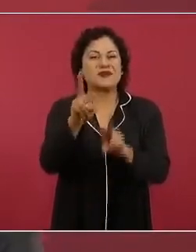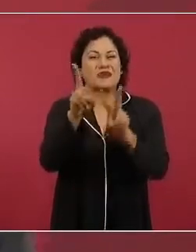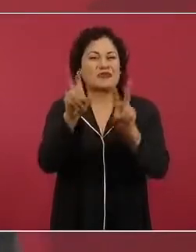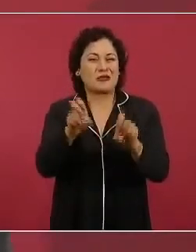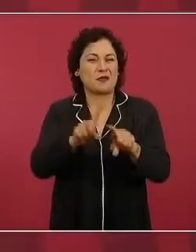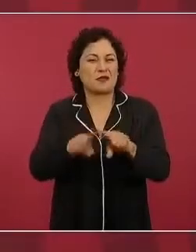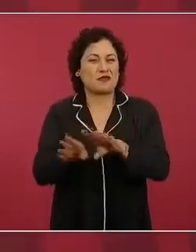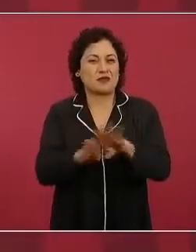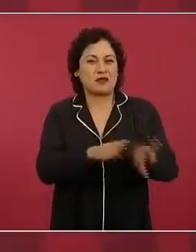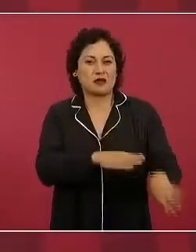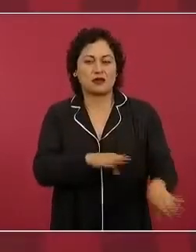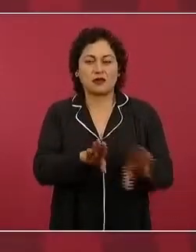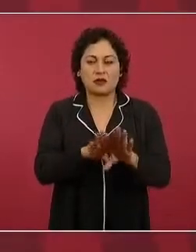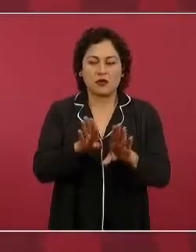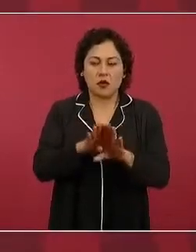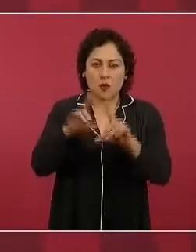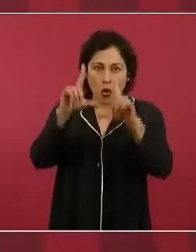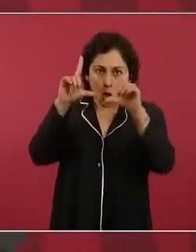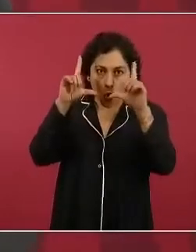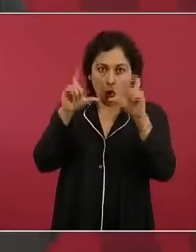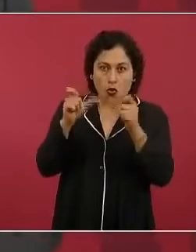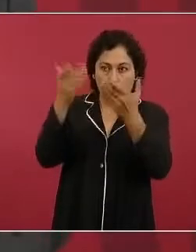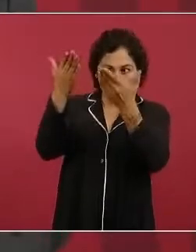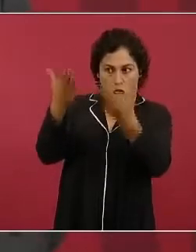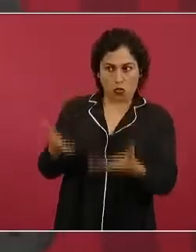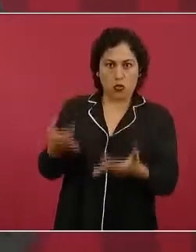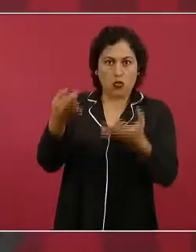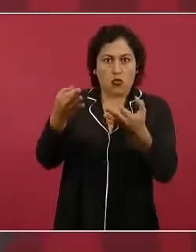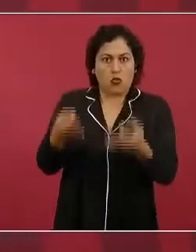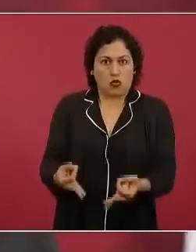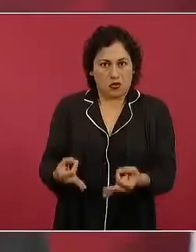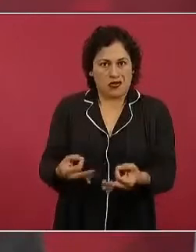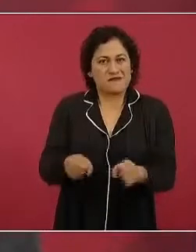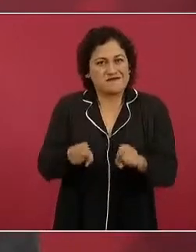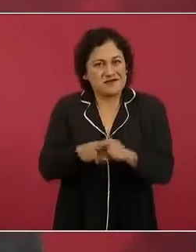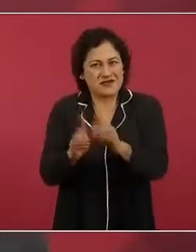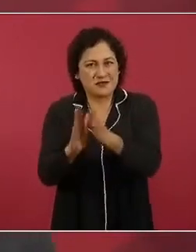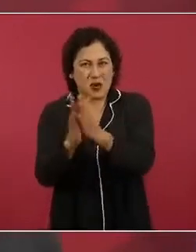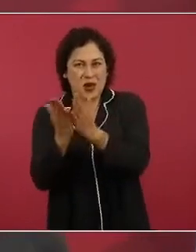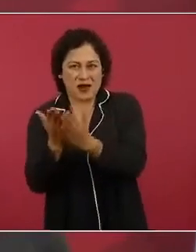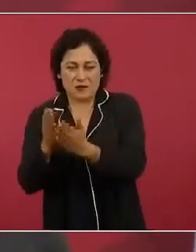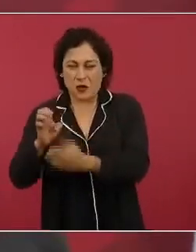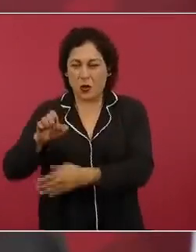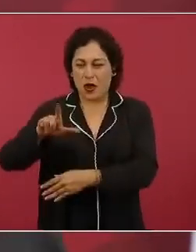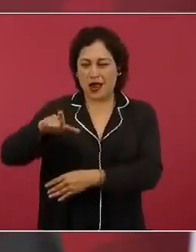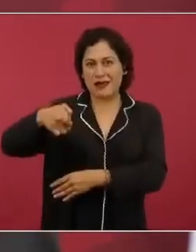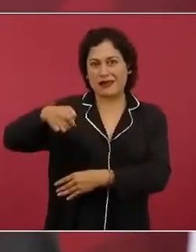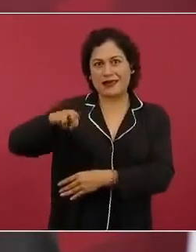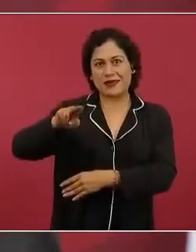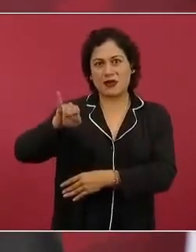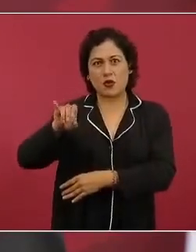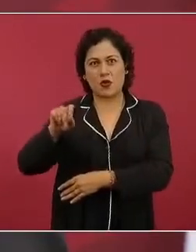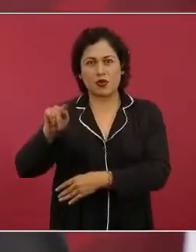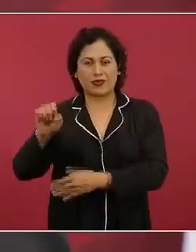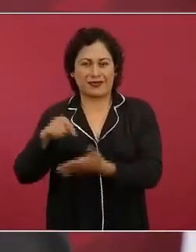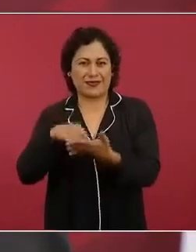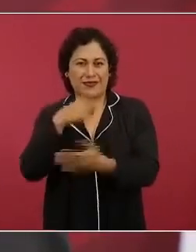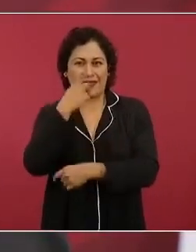Y como decía el Quijote, por la libertad y por la dignidad, se puede arriesgar hasta la vida.